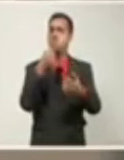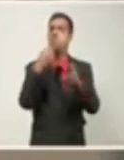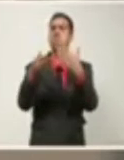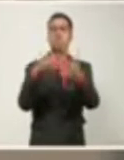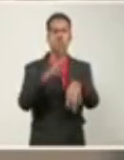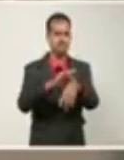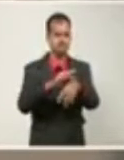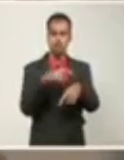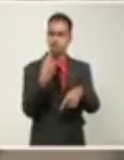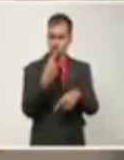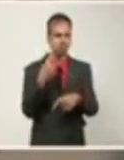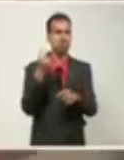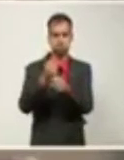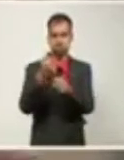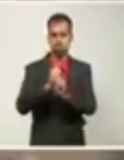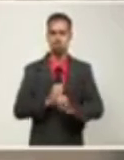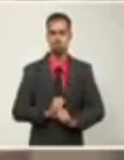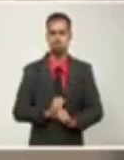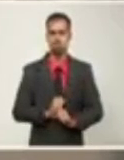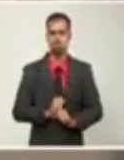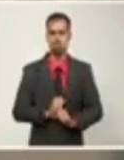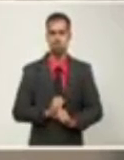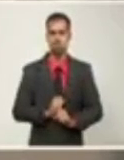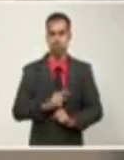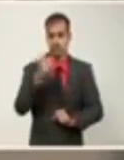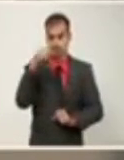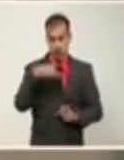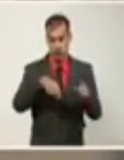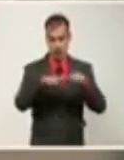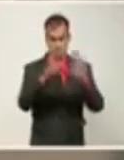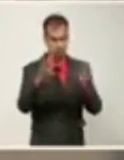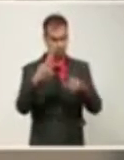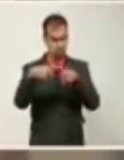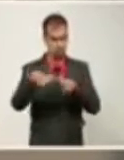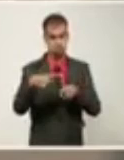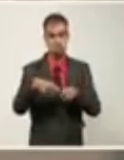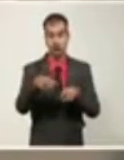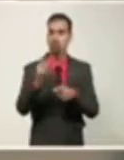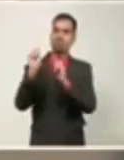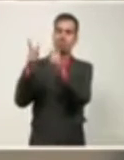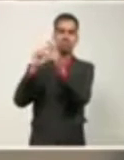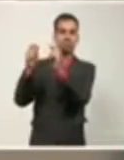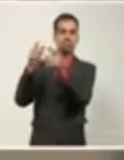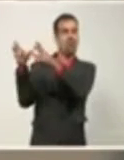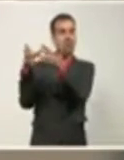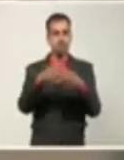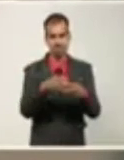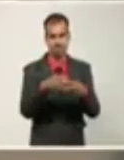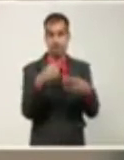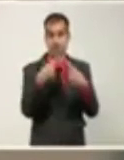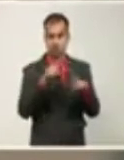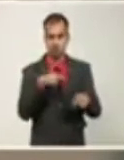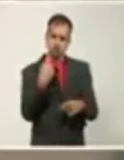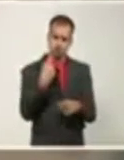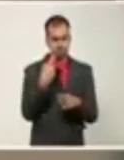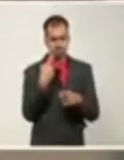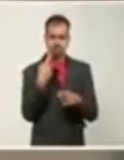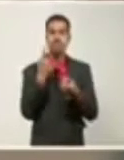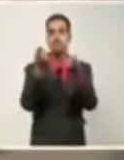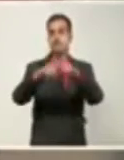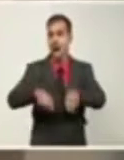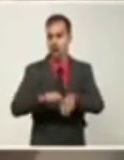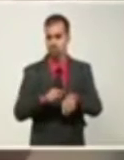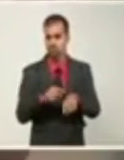supuesto, algunos de estos equipos o los equipos que estamos usando son importados porque ya se trabaja en el diseño y se va a hacer una ingeniería inversa